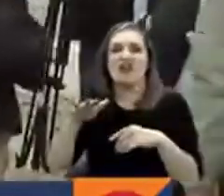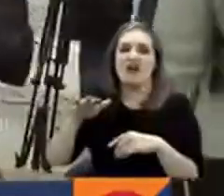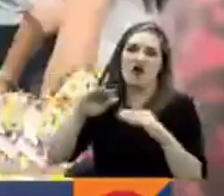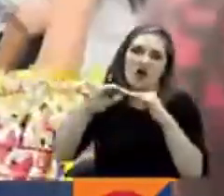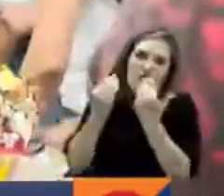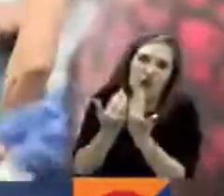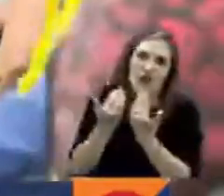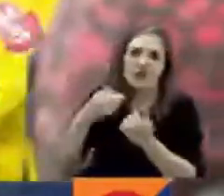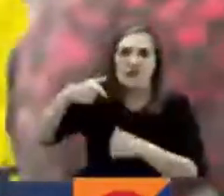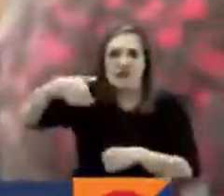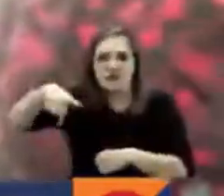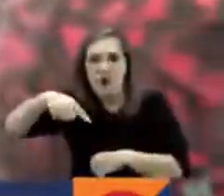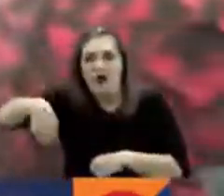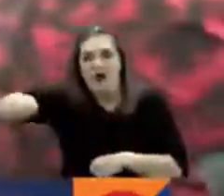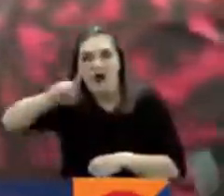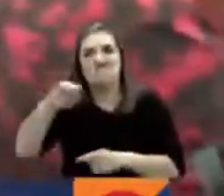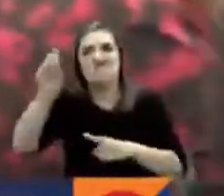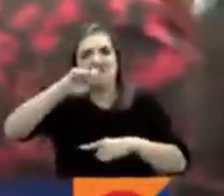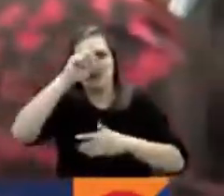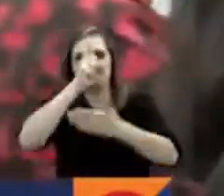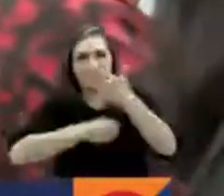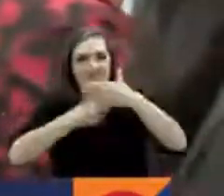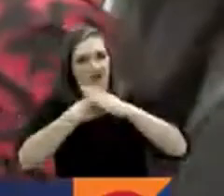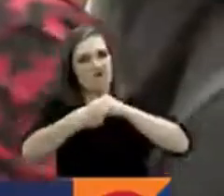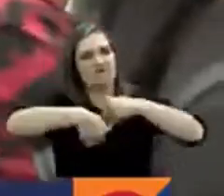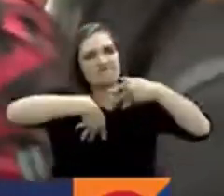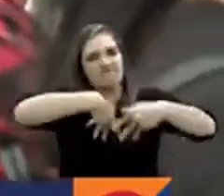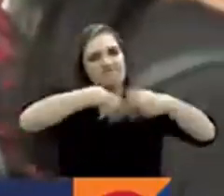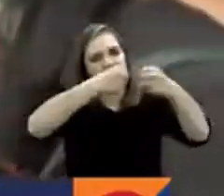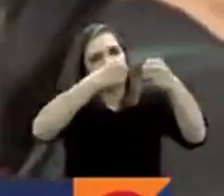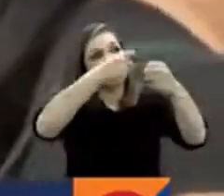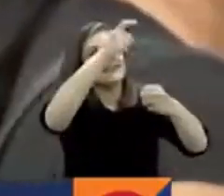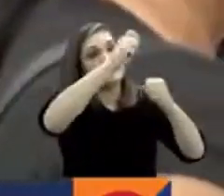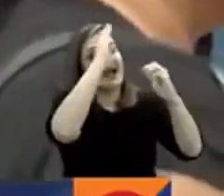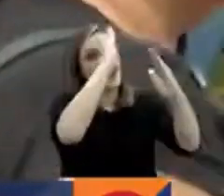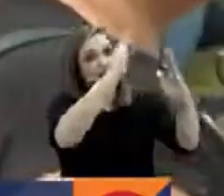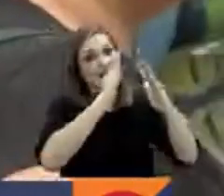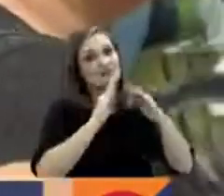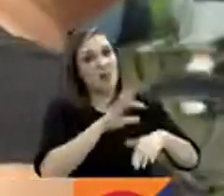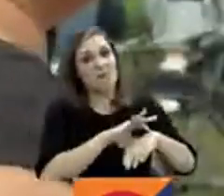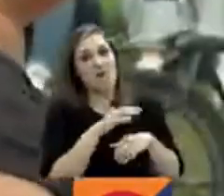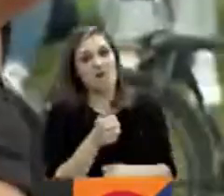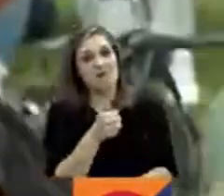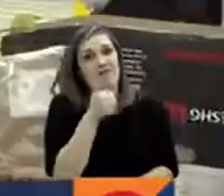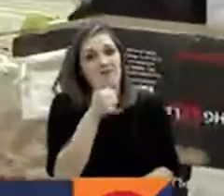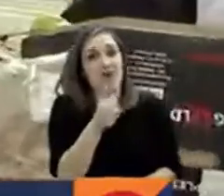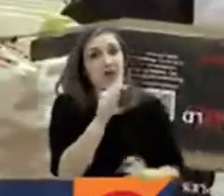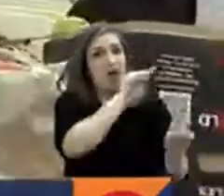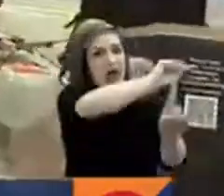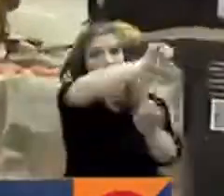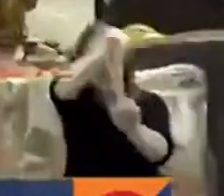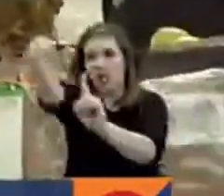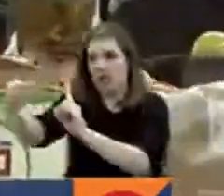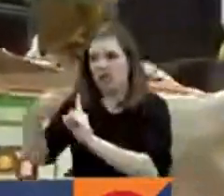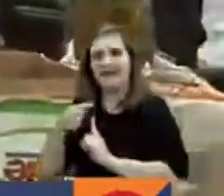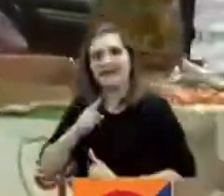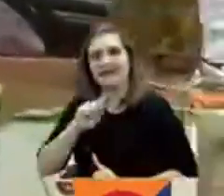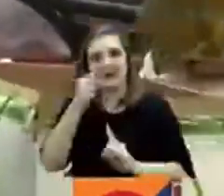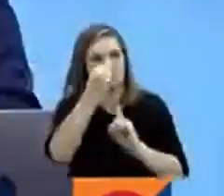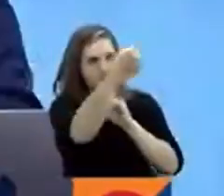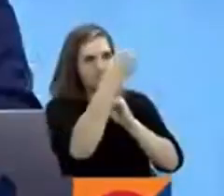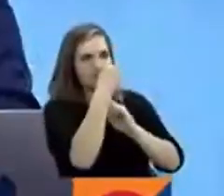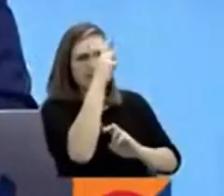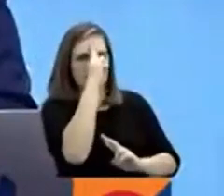para exigir mejores condiciones para el personal médico, el acceso sin intermediarios a la atención y por el respeto al derecho a la salud.